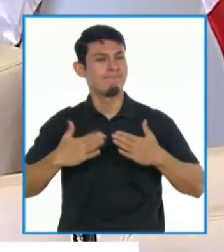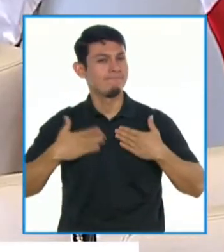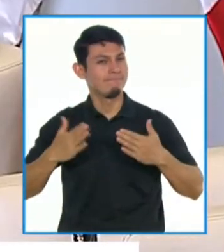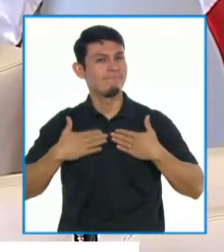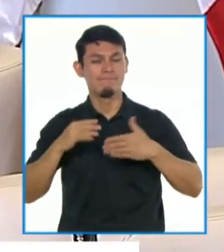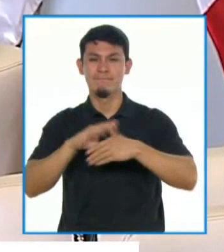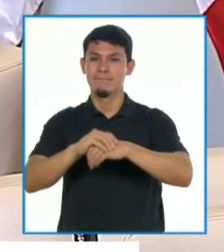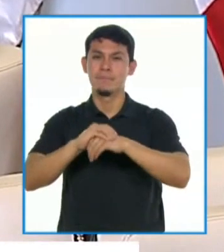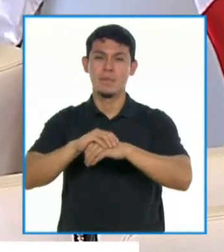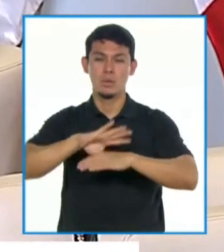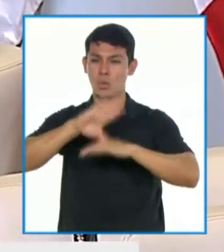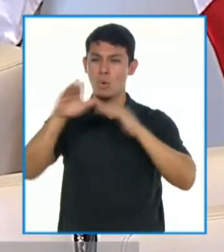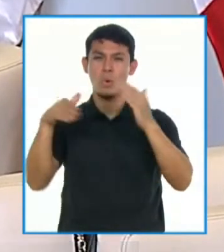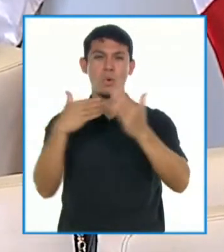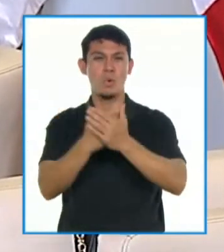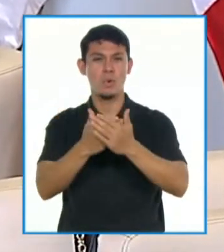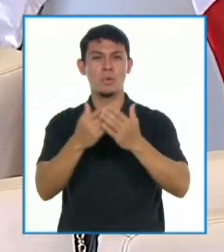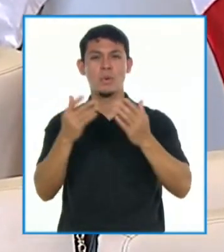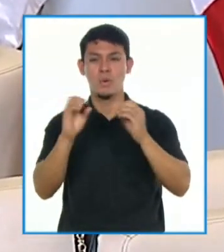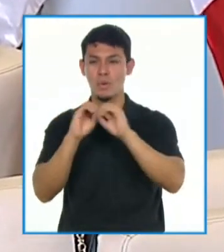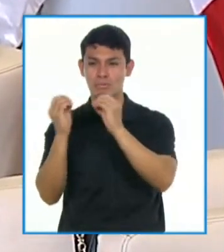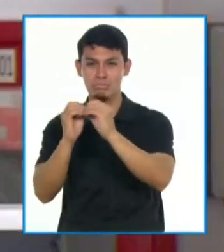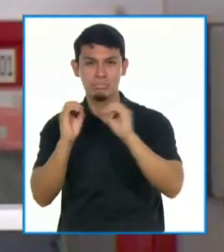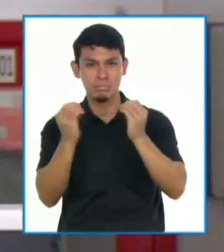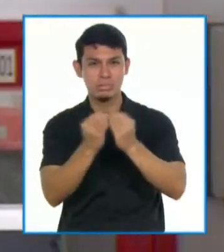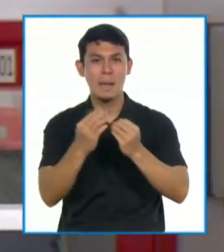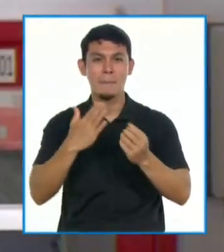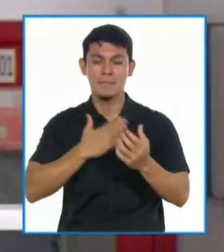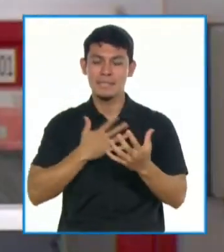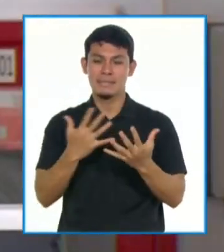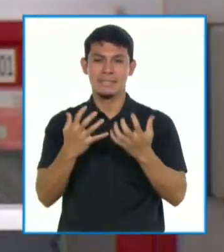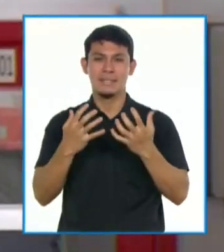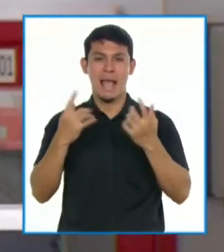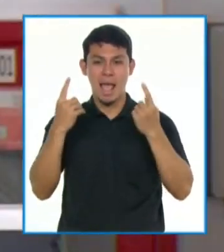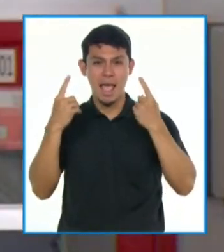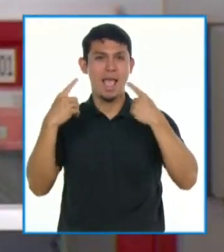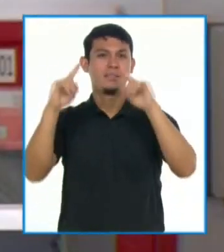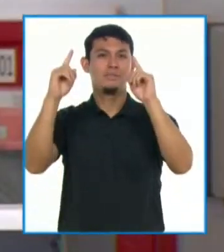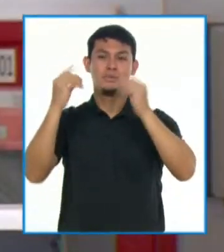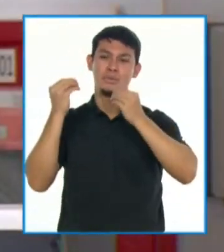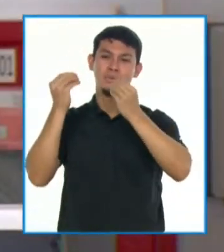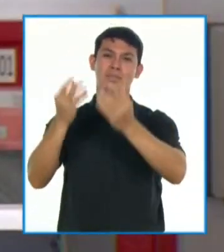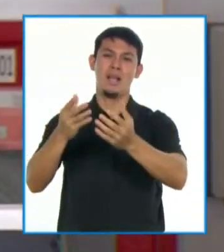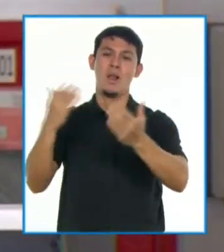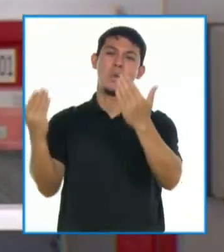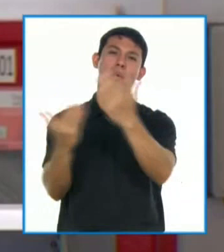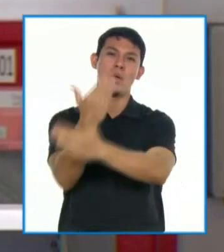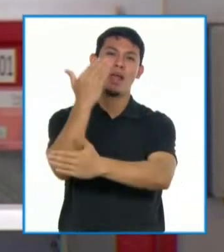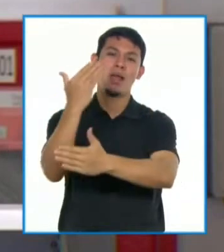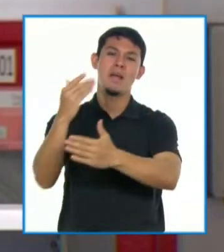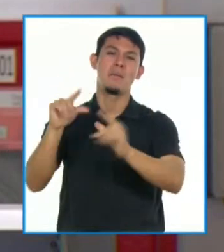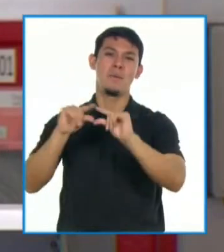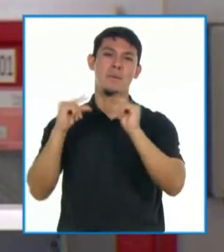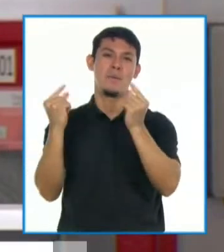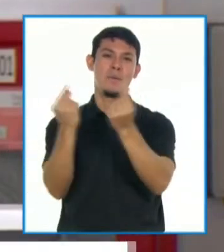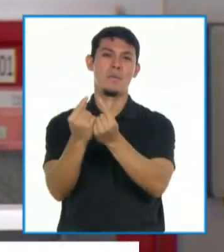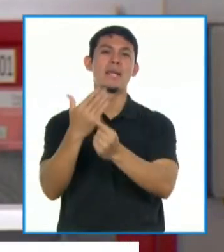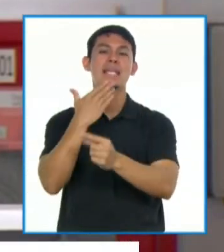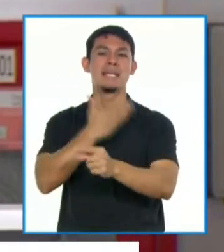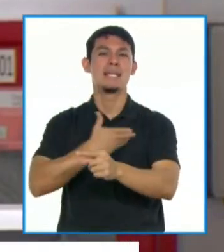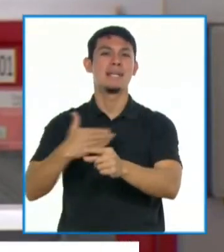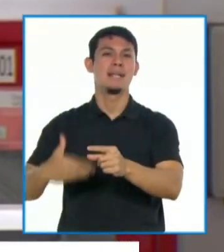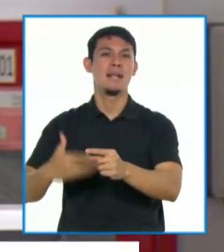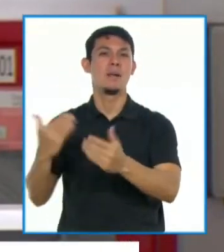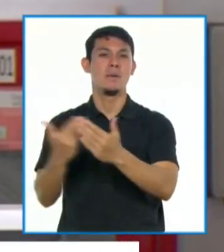a toda la organización y mis deseos de éxito a la nueva junta directiva liderada por el nuevo presidente